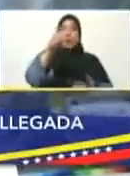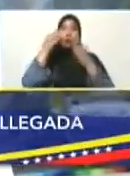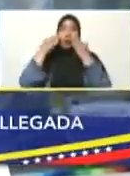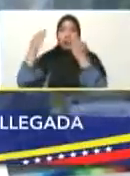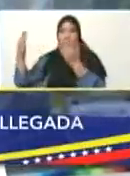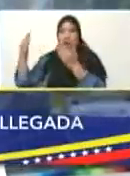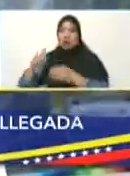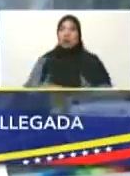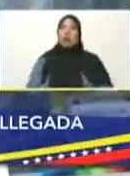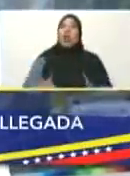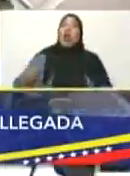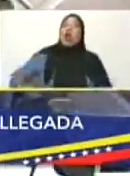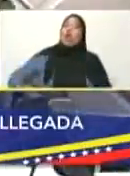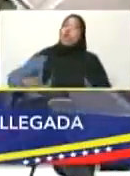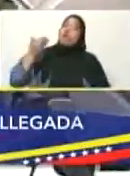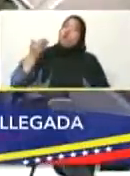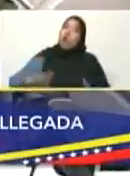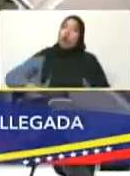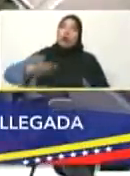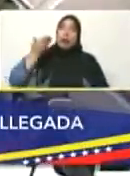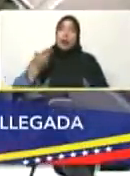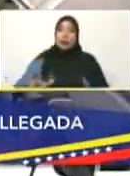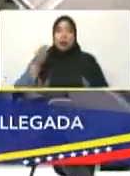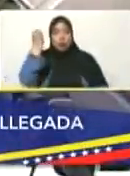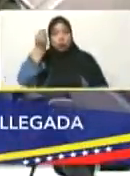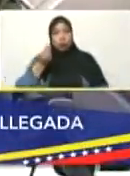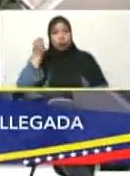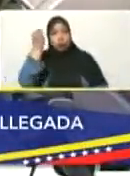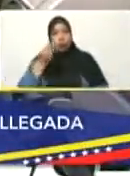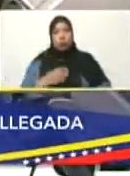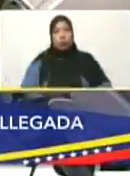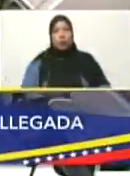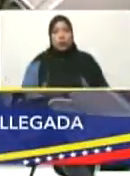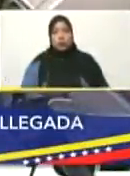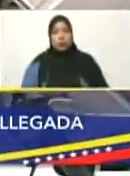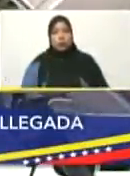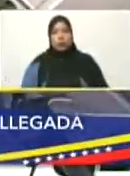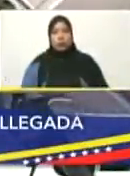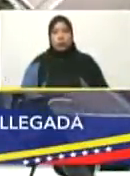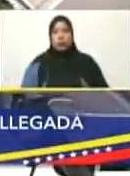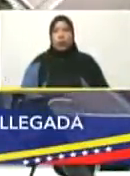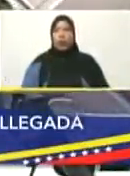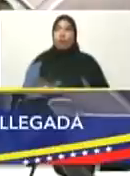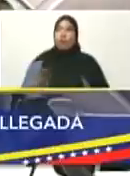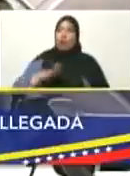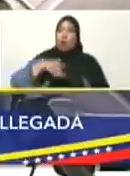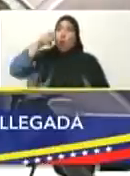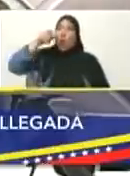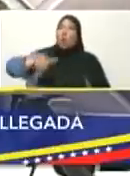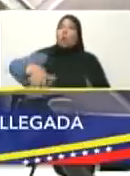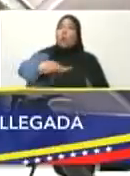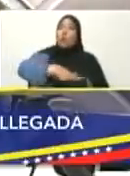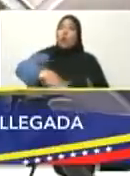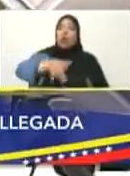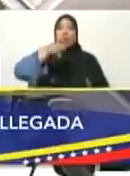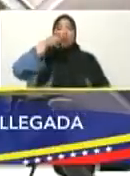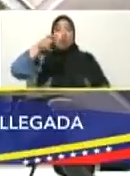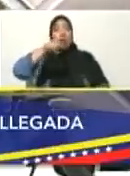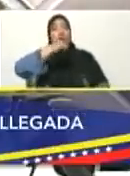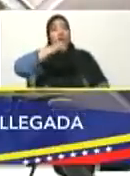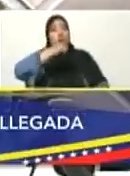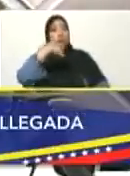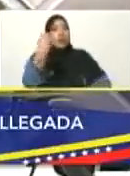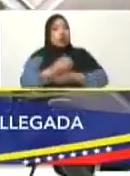importante, estamos en cadena nacional de radio y televisión. Estamos por todas las redes sociales. Está nuestro pueblo pendiente de la información,